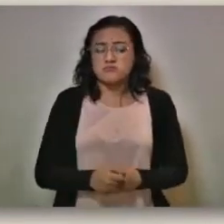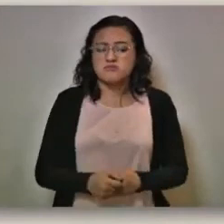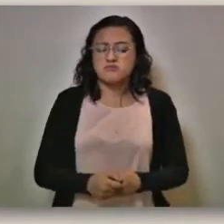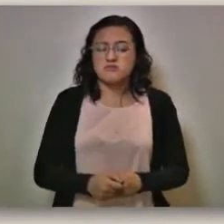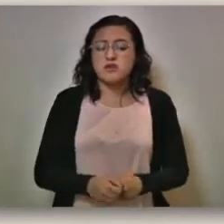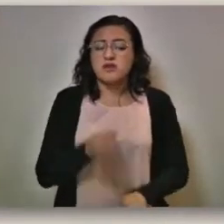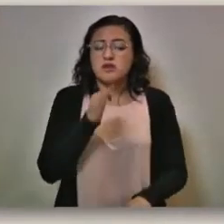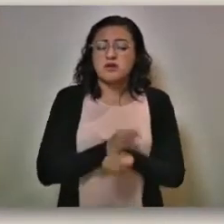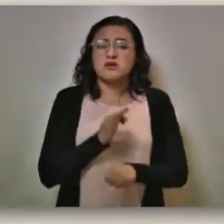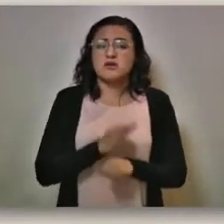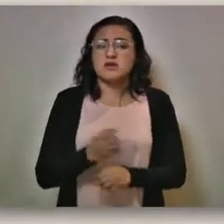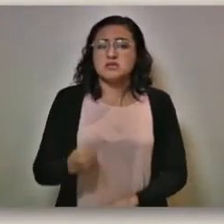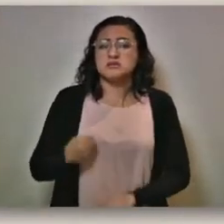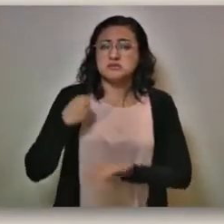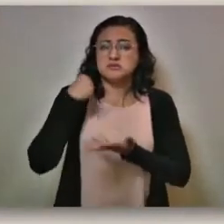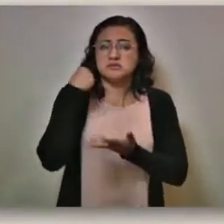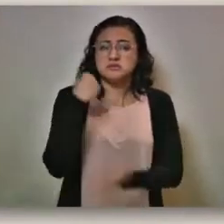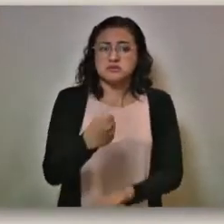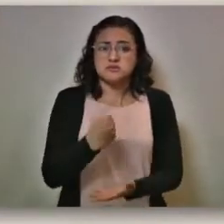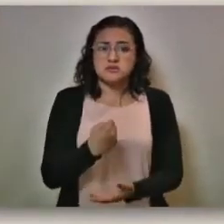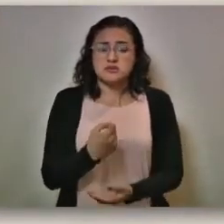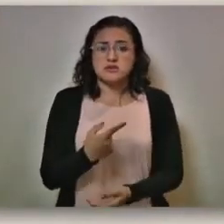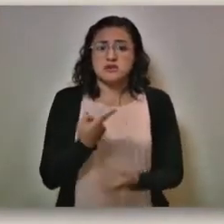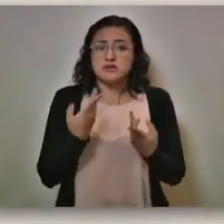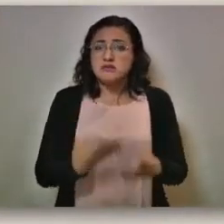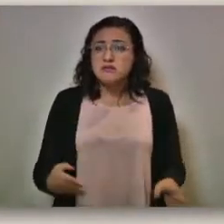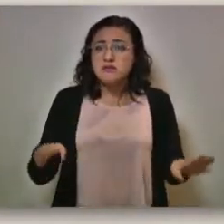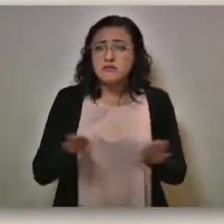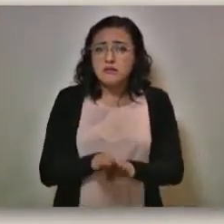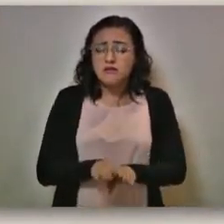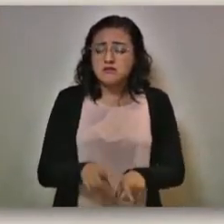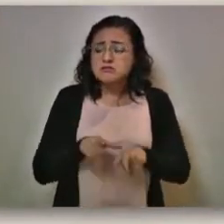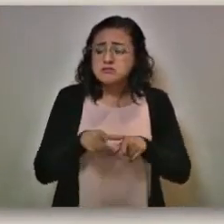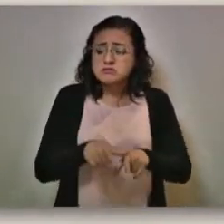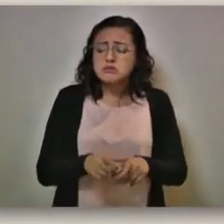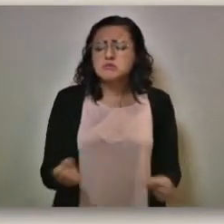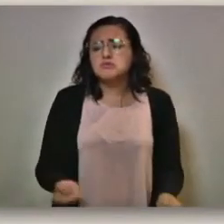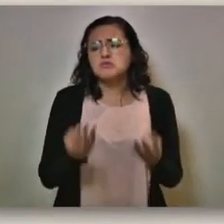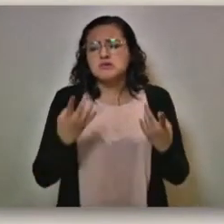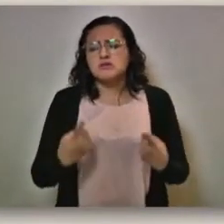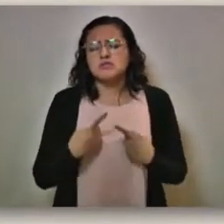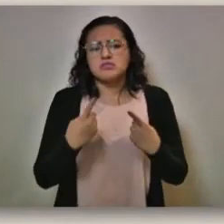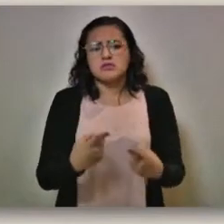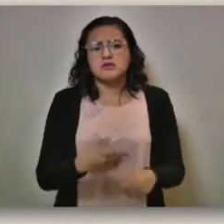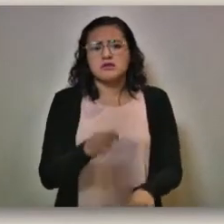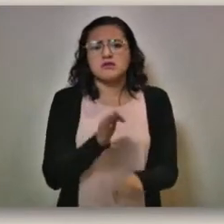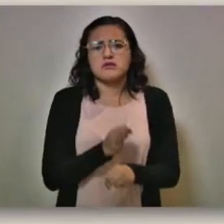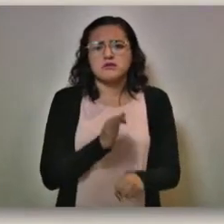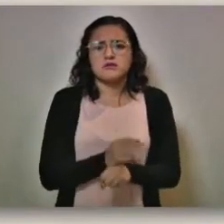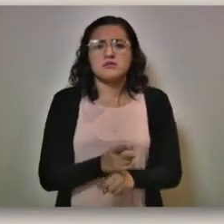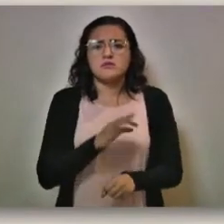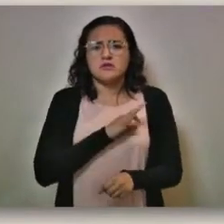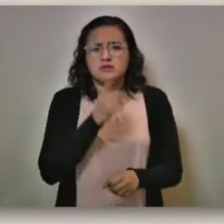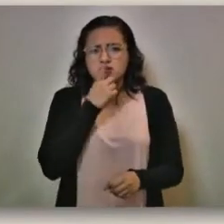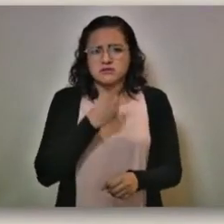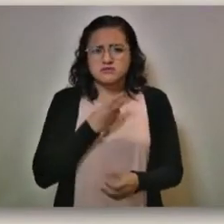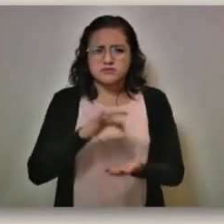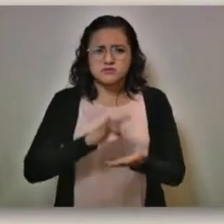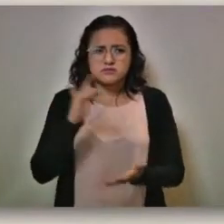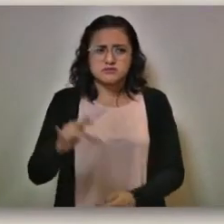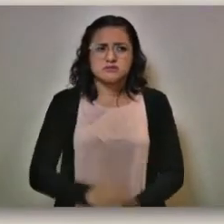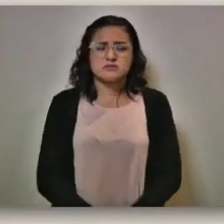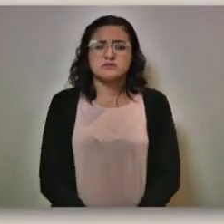entrega de paquetes alimentarios se cierra, va a continuar? ¿Cuántos han entregado hasta el momento? Si me hace favor, muchas gracias.